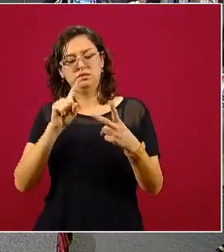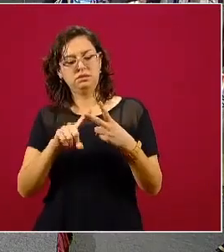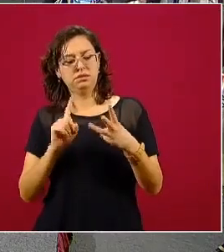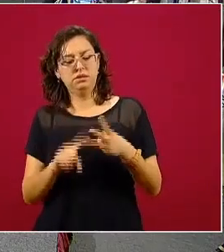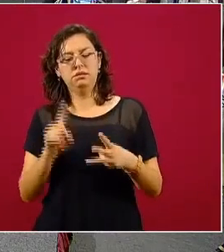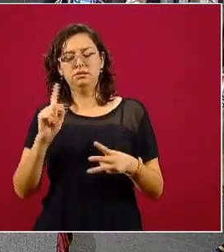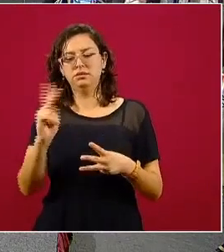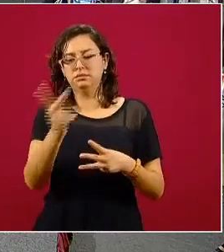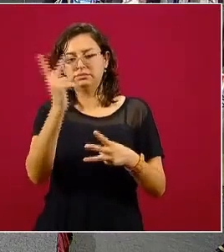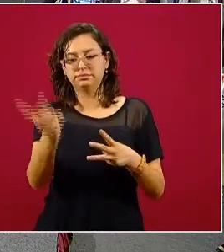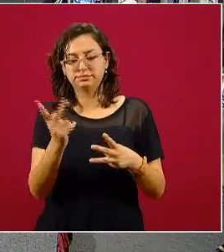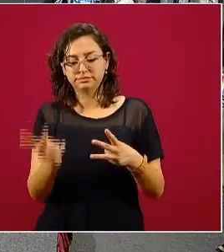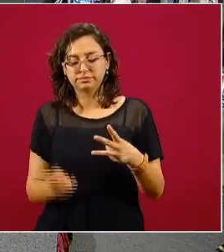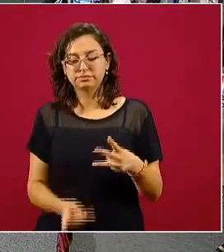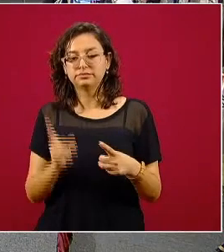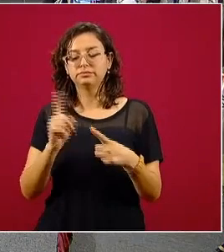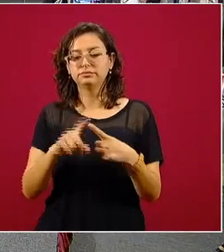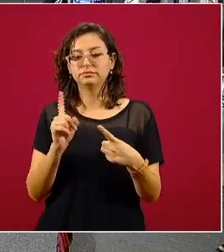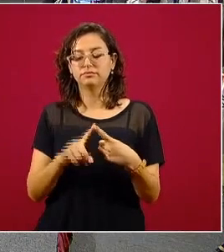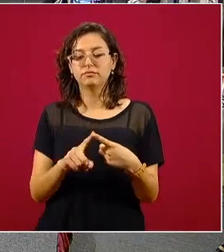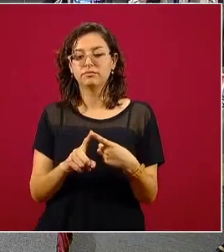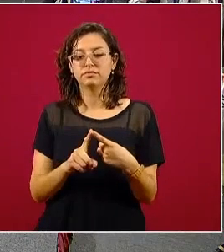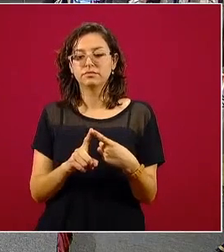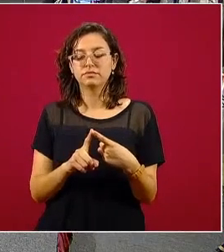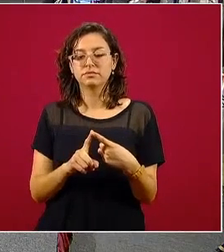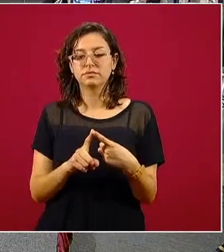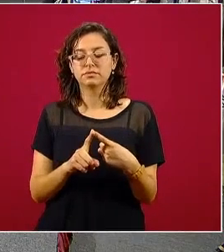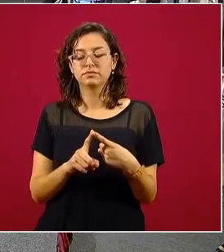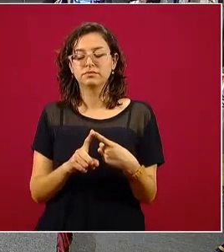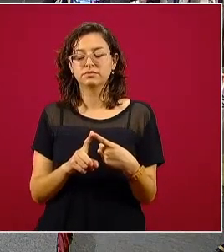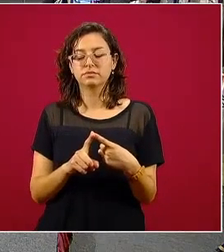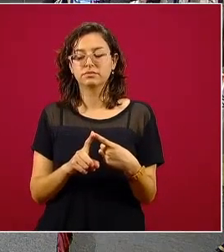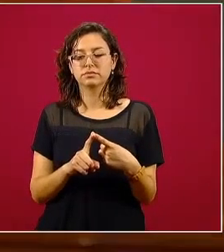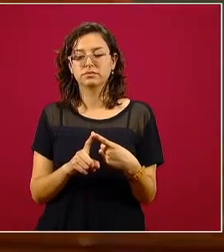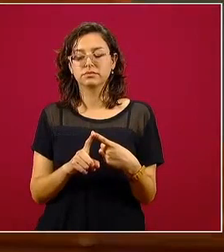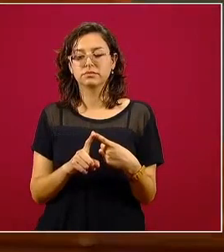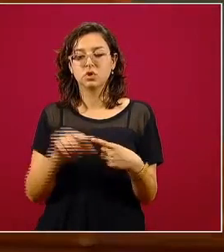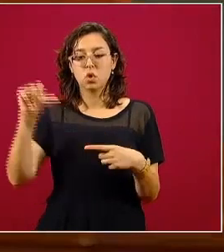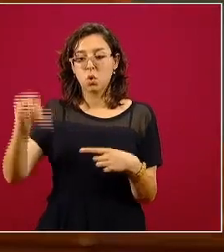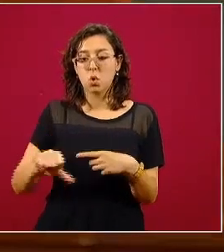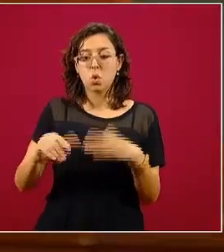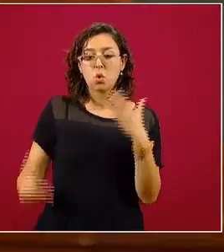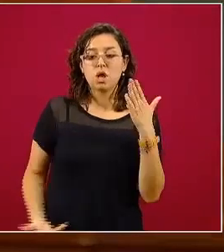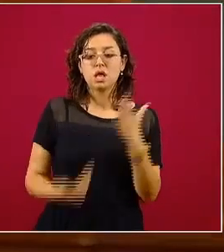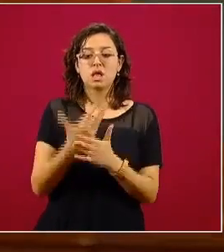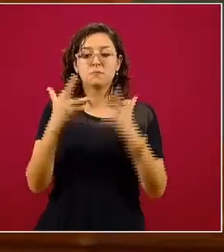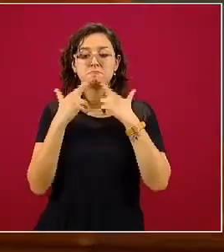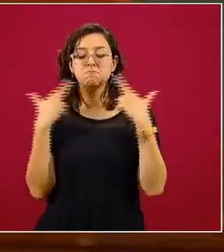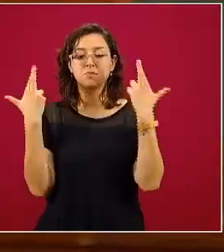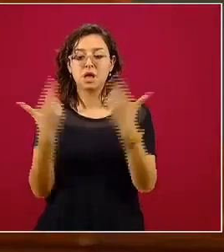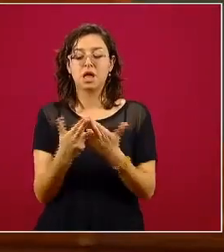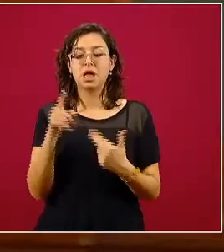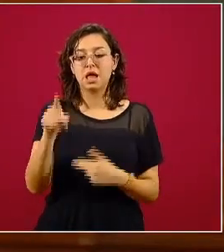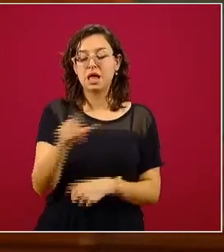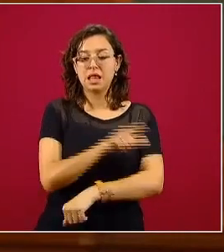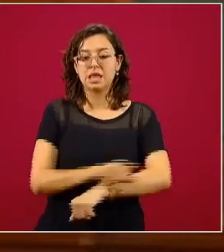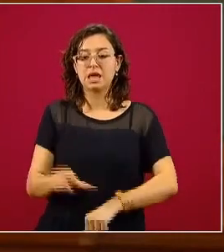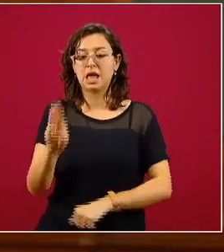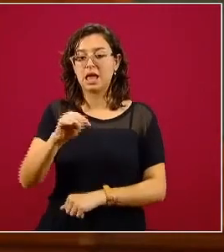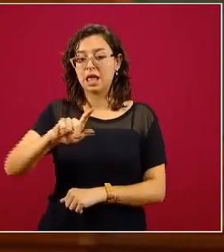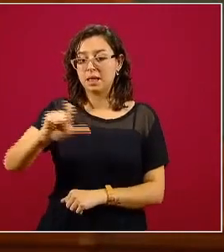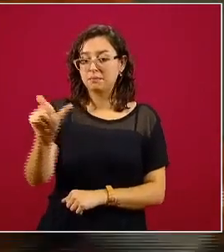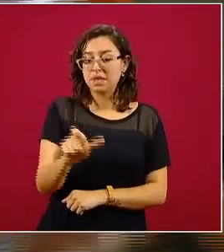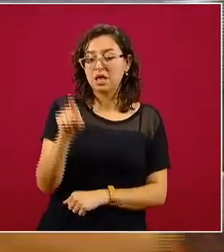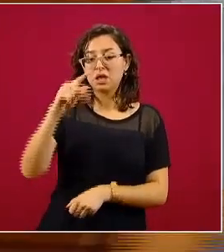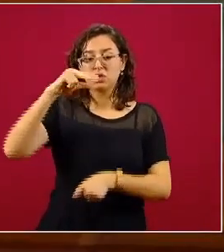puede hablar un poquito de la conclusión que tuvo la reunión, que se tuvo esta mañana con la gente de la Liga MX, por parte del